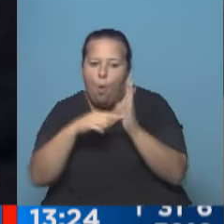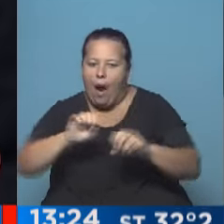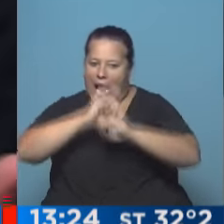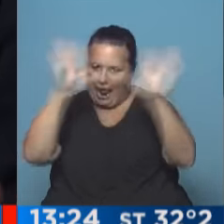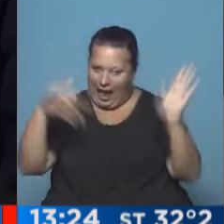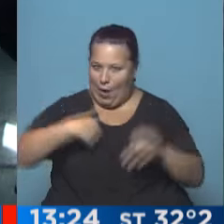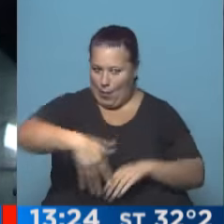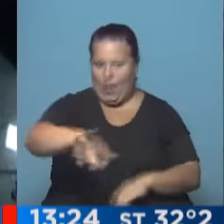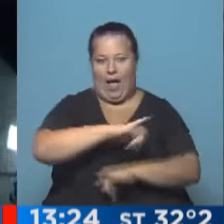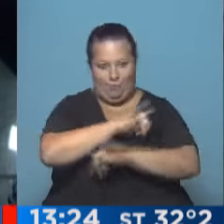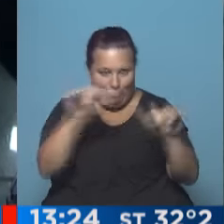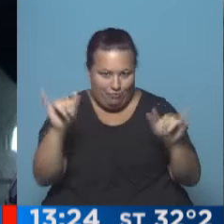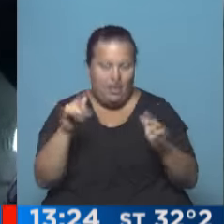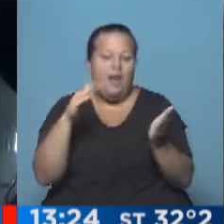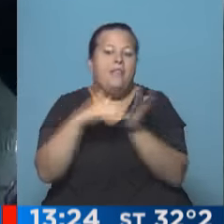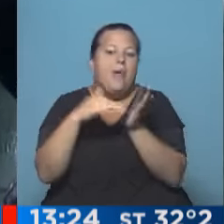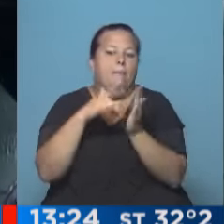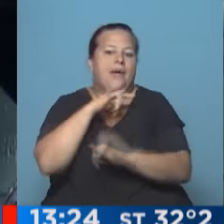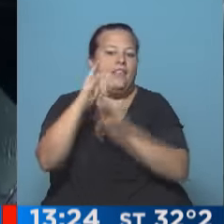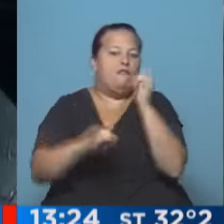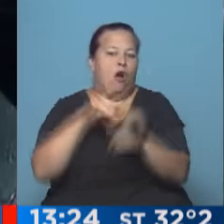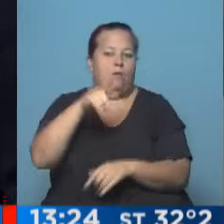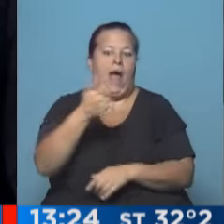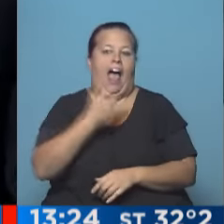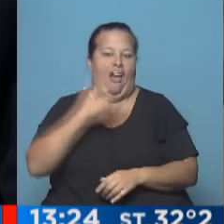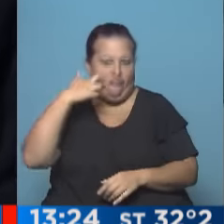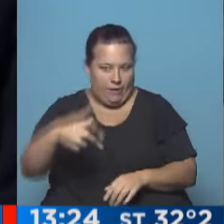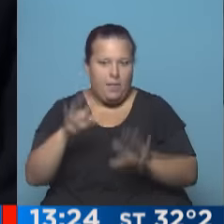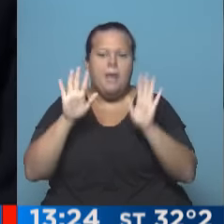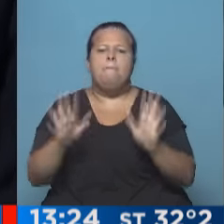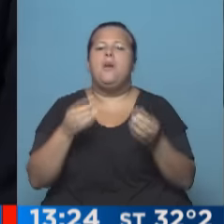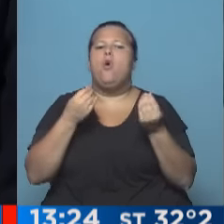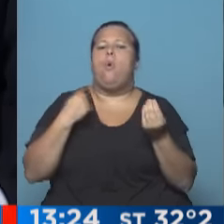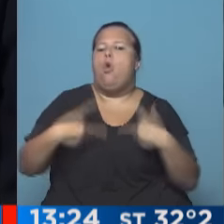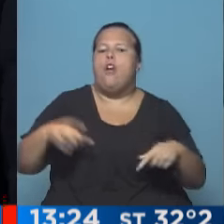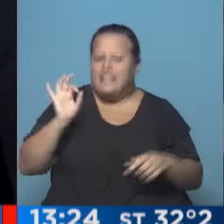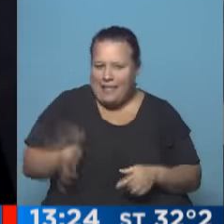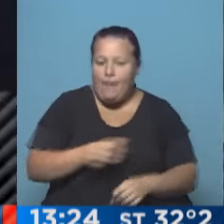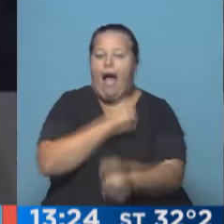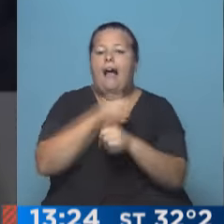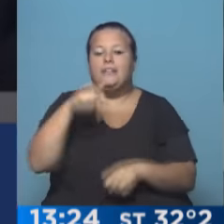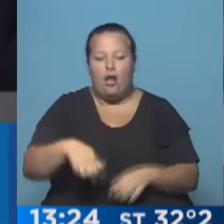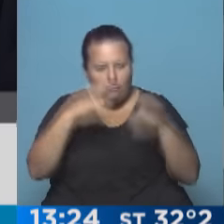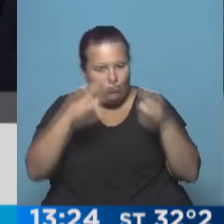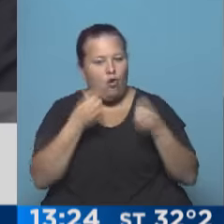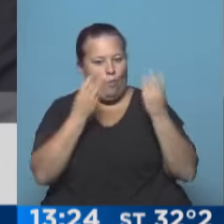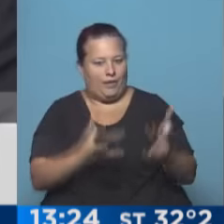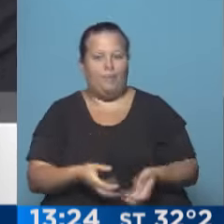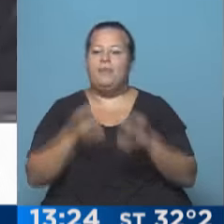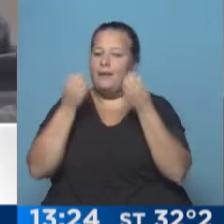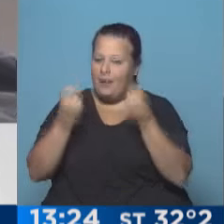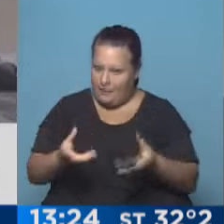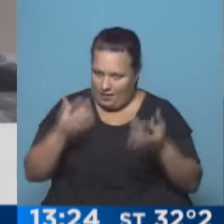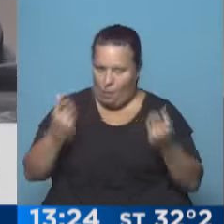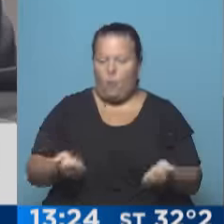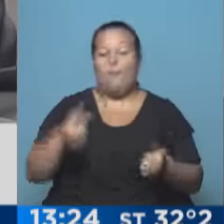a conocer en las próximas horas de acuerdo a lo que informará la AFIP. Pero, ¿qué es lo que sabemos hasta el momento, Raúl? ¿Cómo estás? ¿Qué tal? ¿Cómo